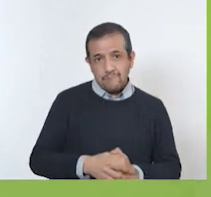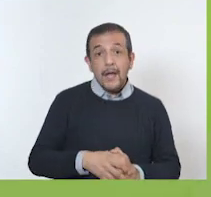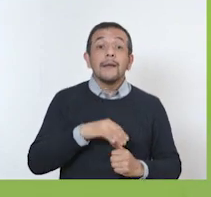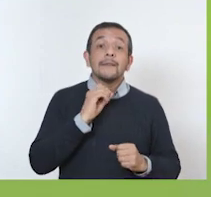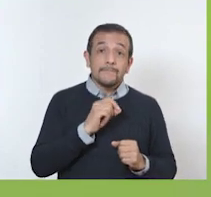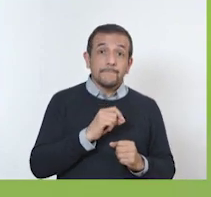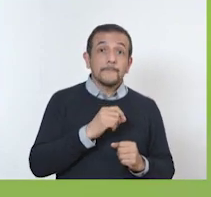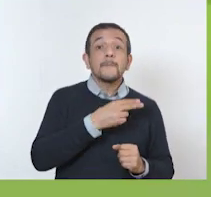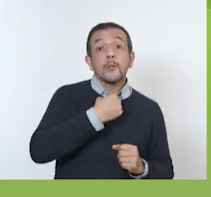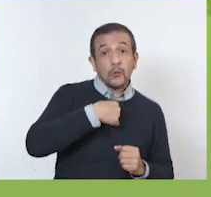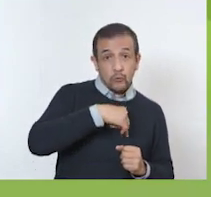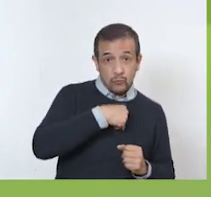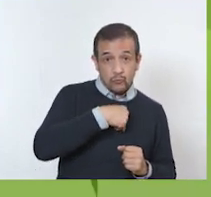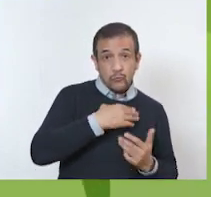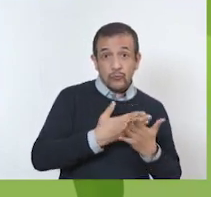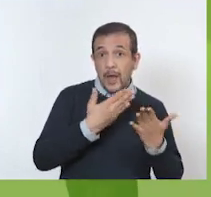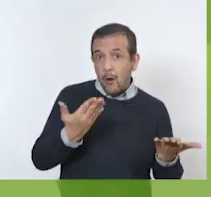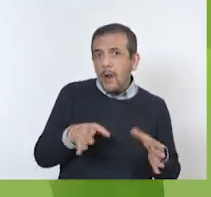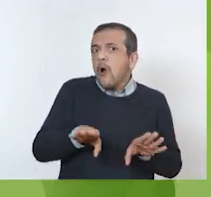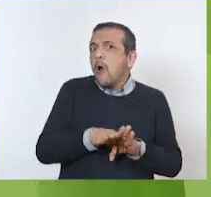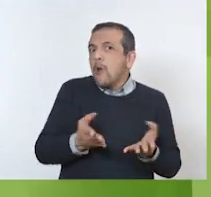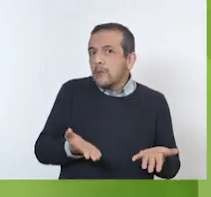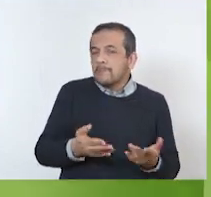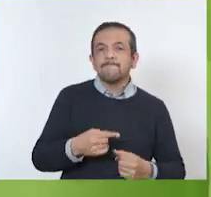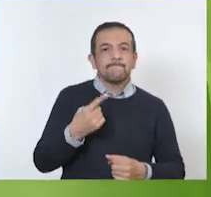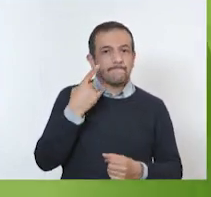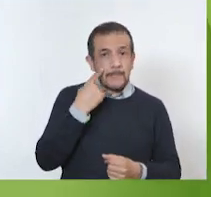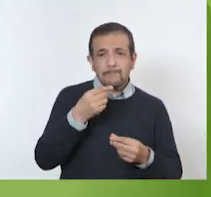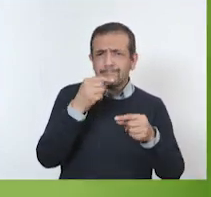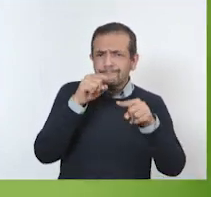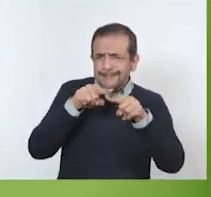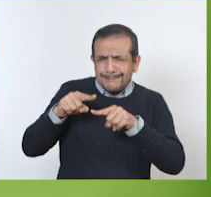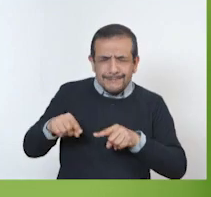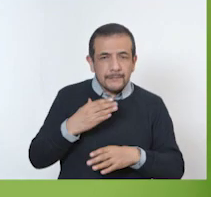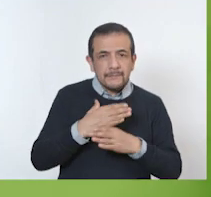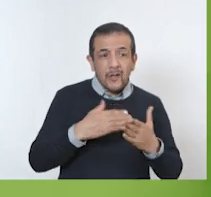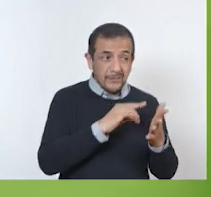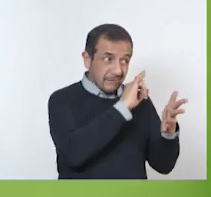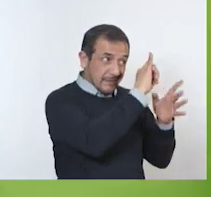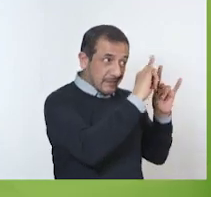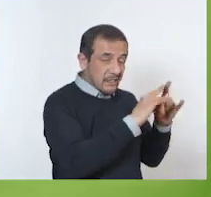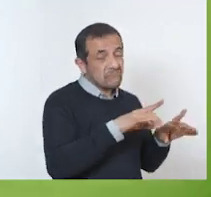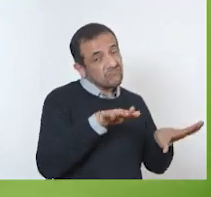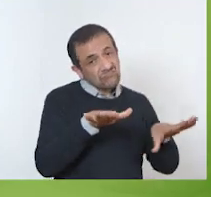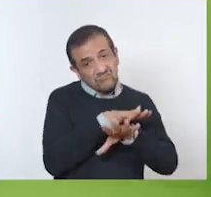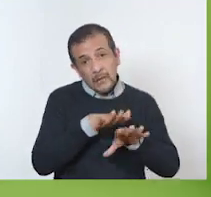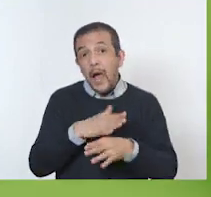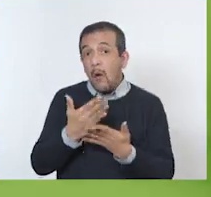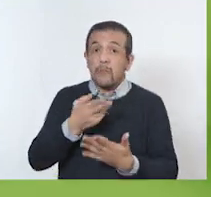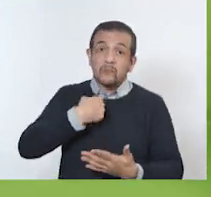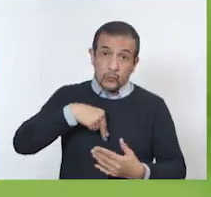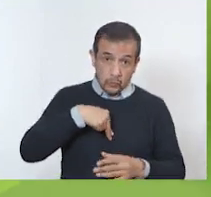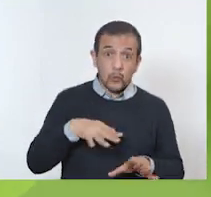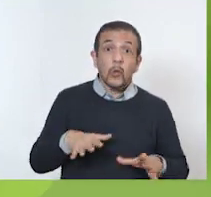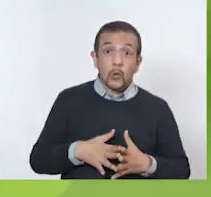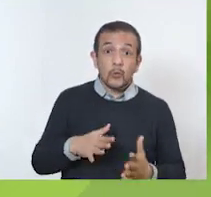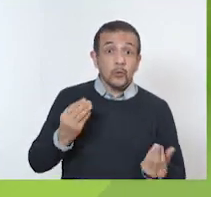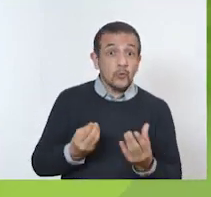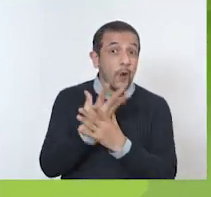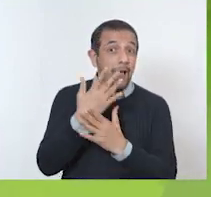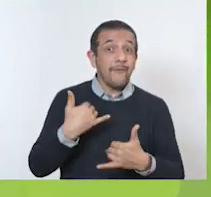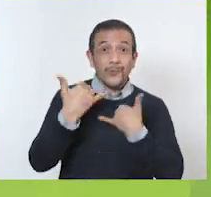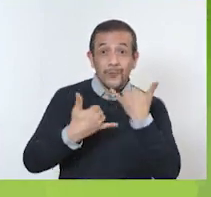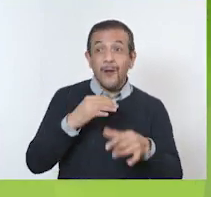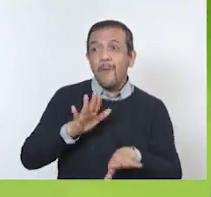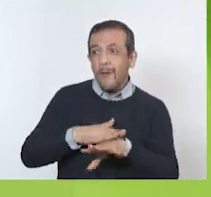Y platicamos cómo lo hacemos ahora. Muchas cosas han cambiado. Hemos inventado nuevos juegos gracias a los que